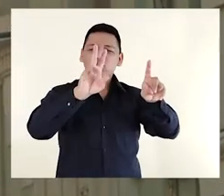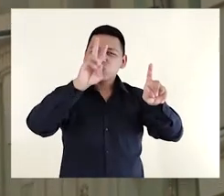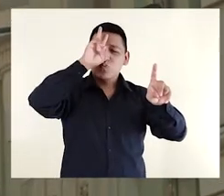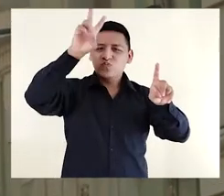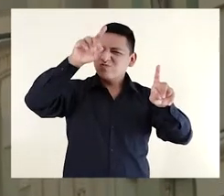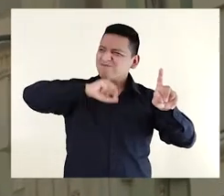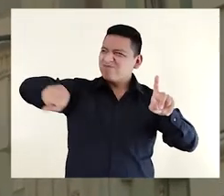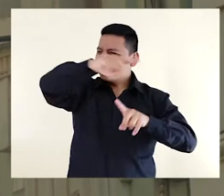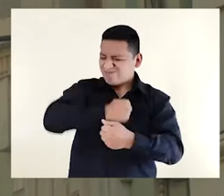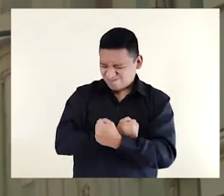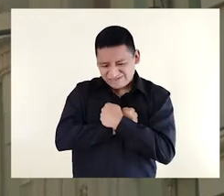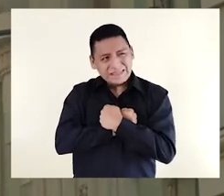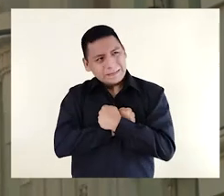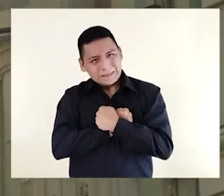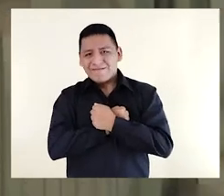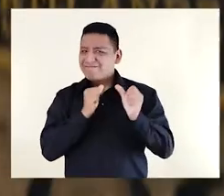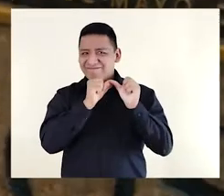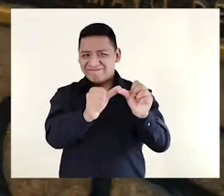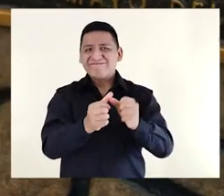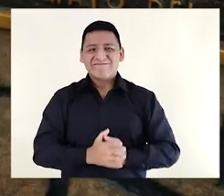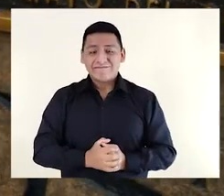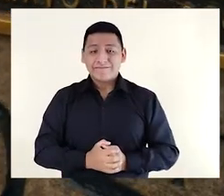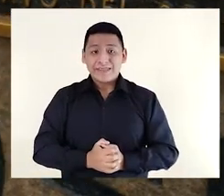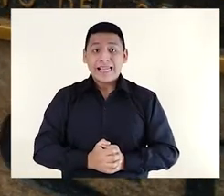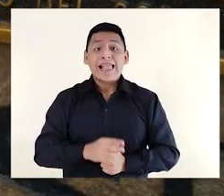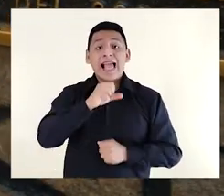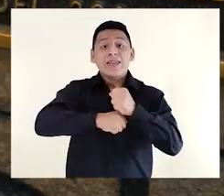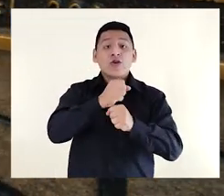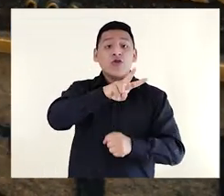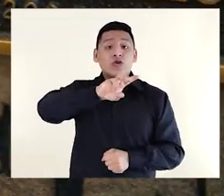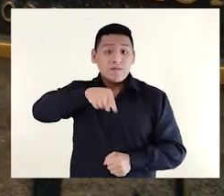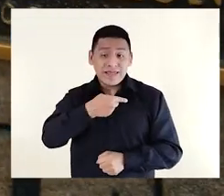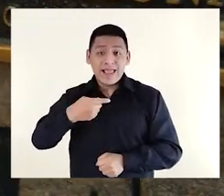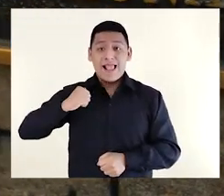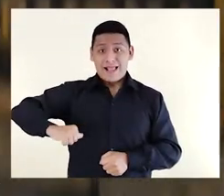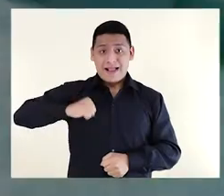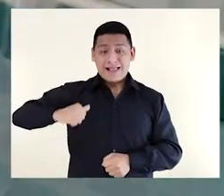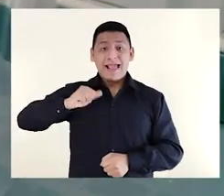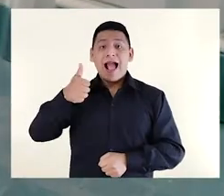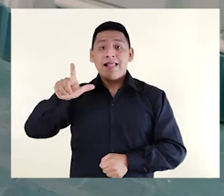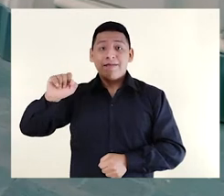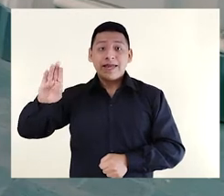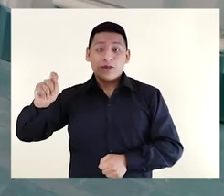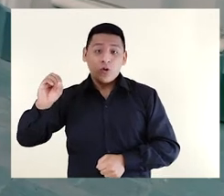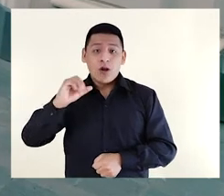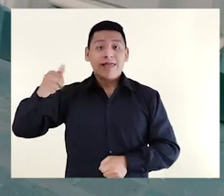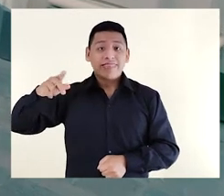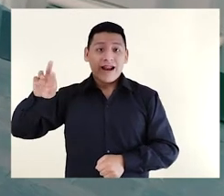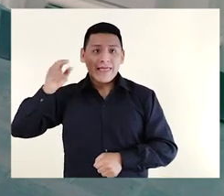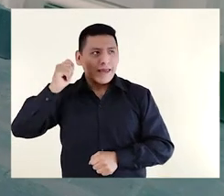su país, luce vigorosa e implacable. En el año 2000, el entonces alcalde de Lima, Alberto Andrade Carmona,